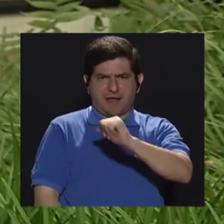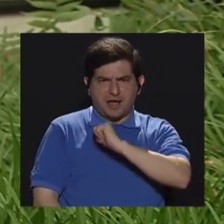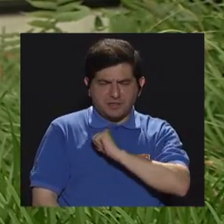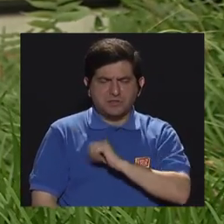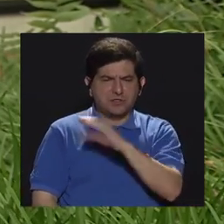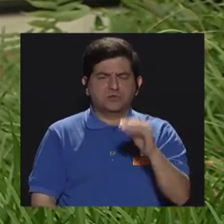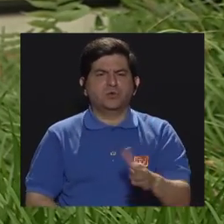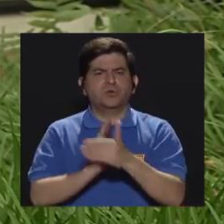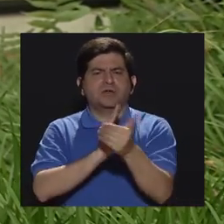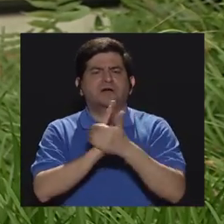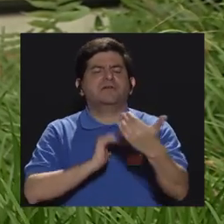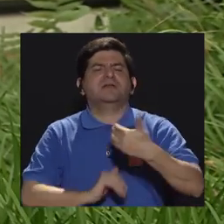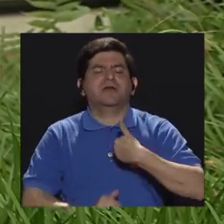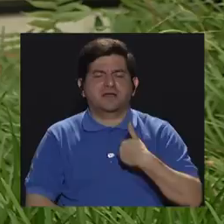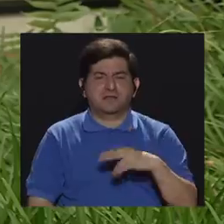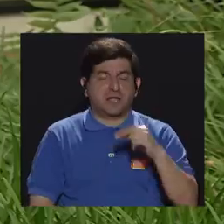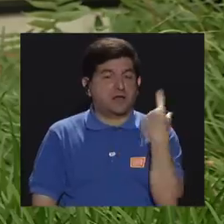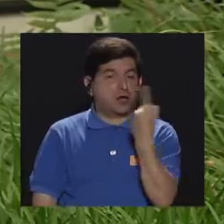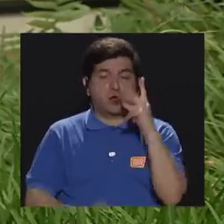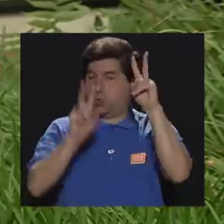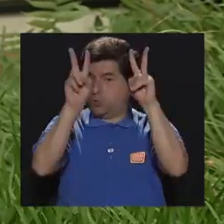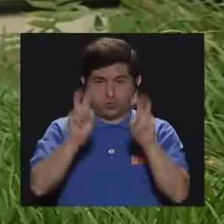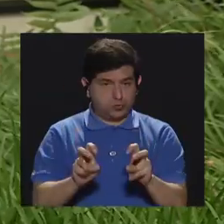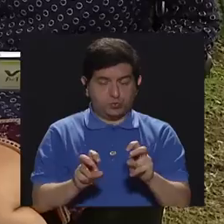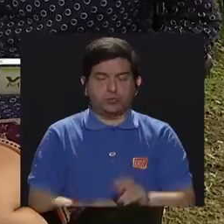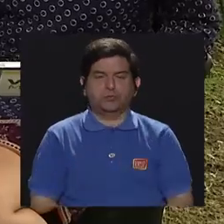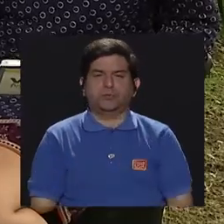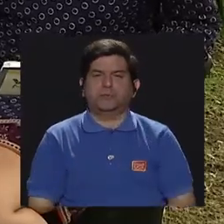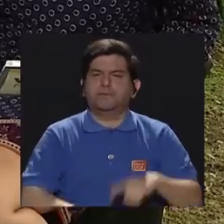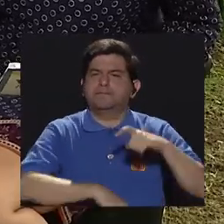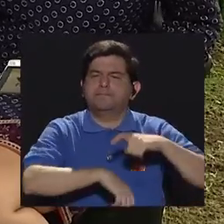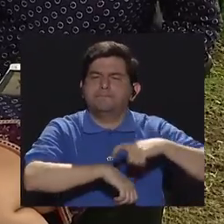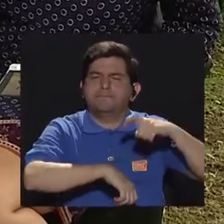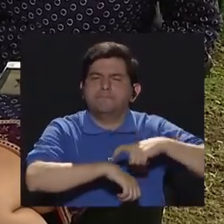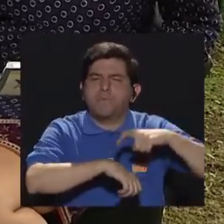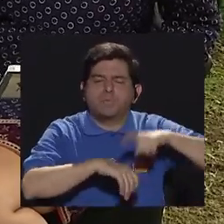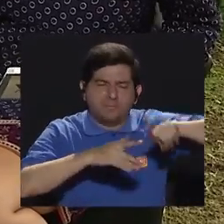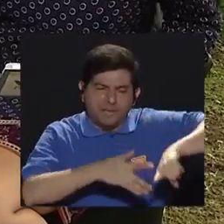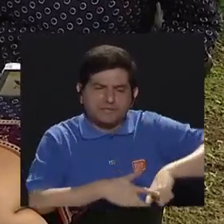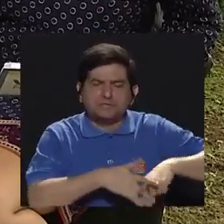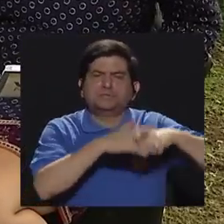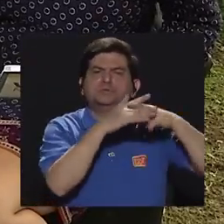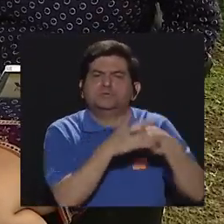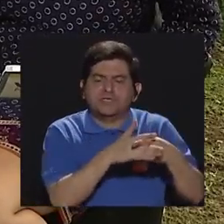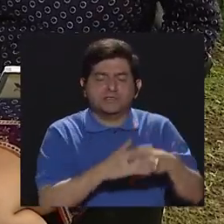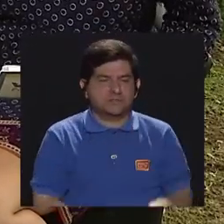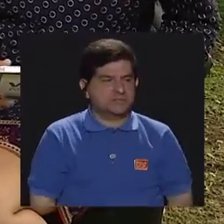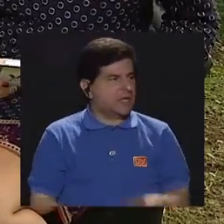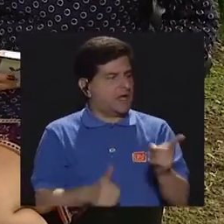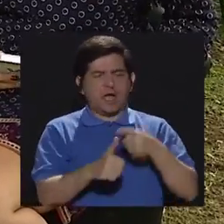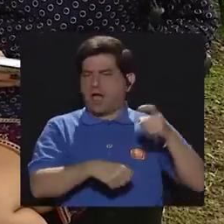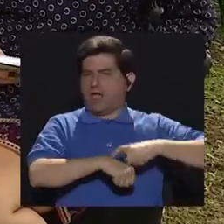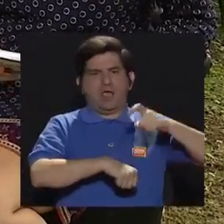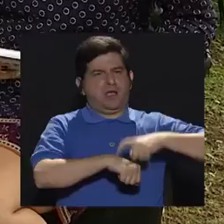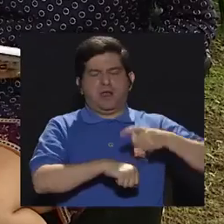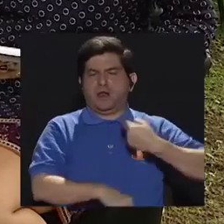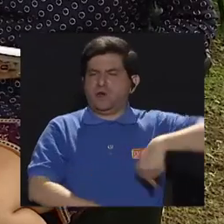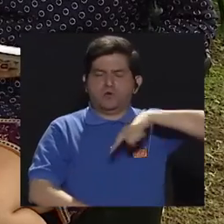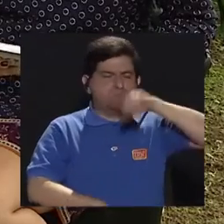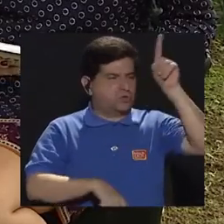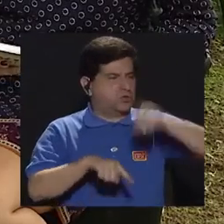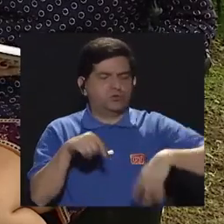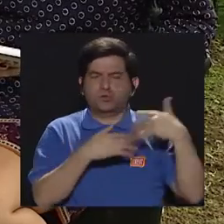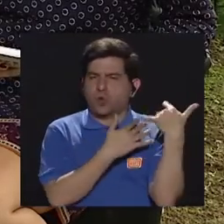que él demuestra, además de los exámenes. ¿Y en qué momentos cuando se debe iniciar? Desde el primer momento, o no podemos